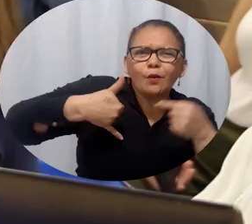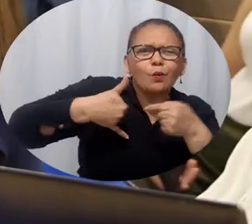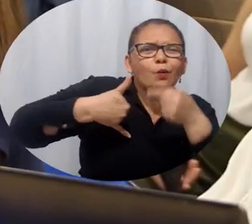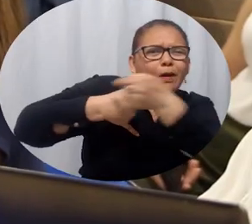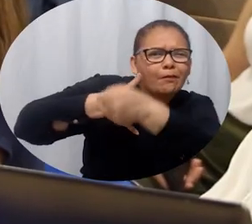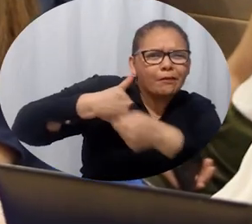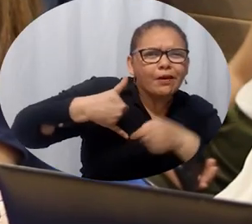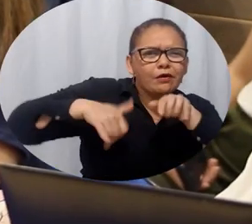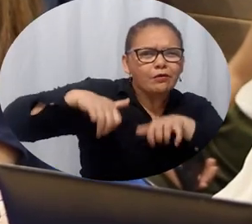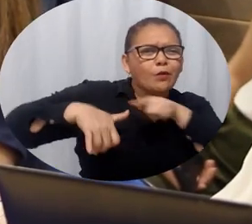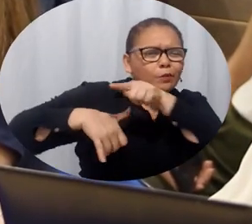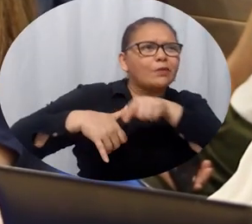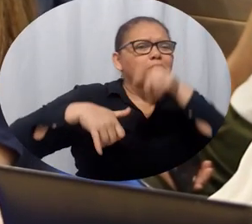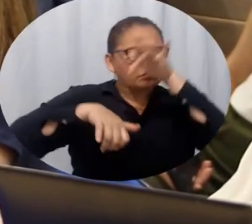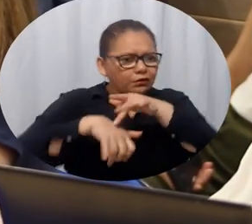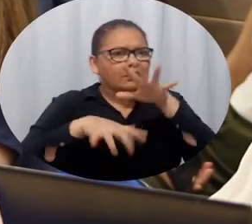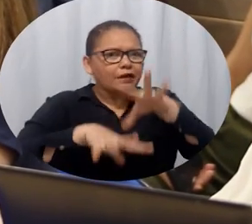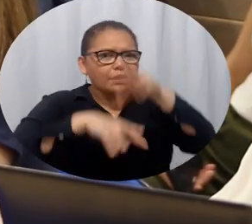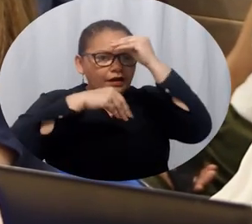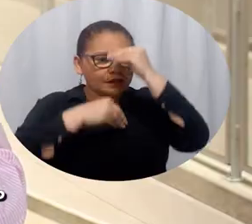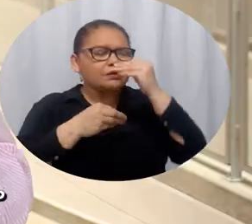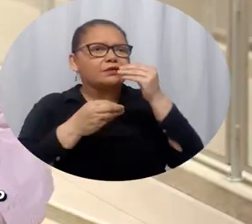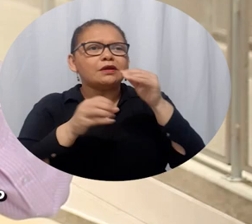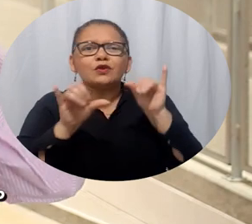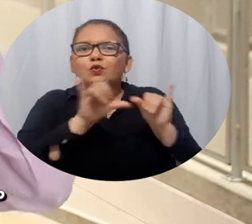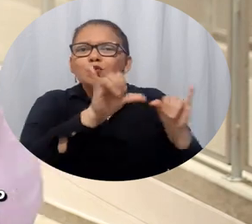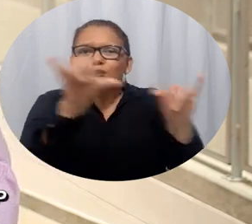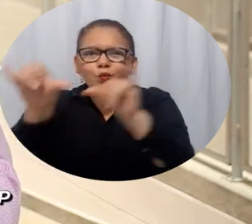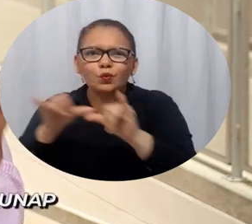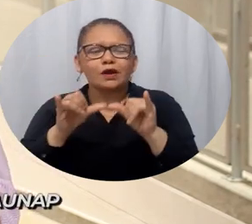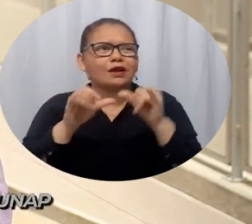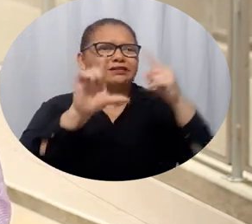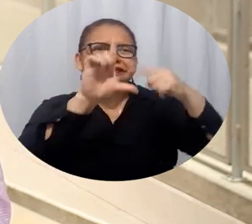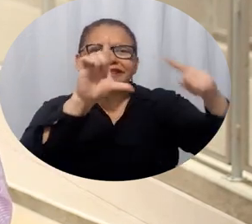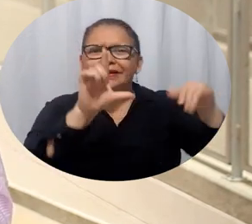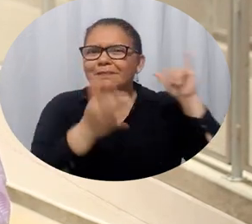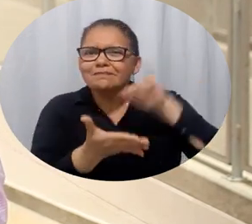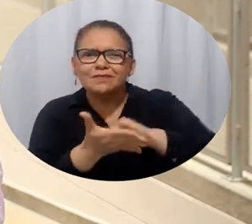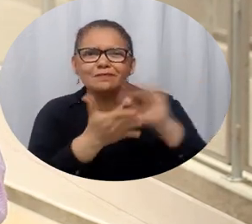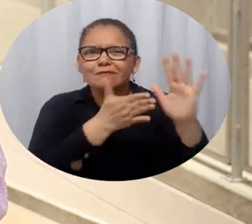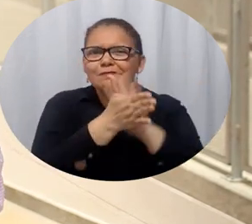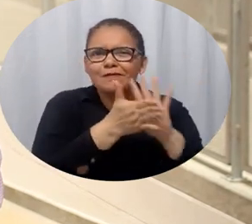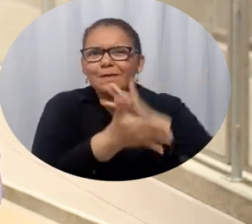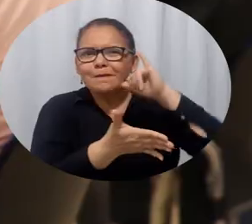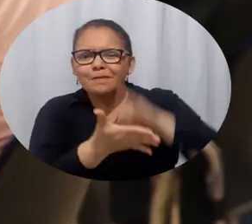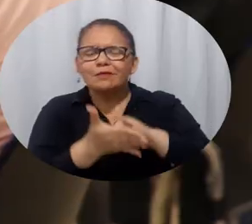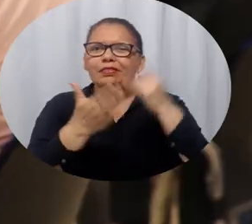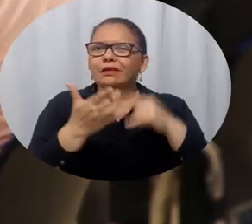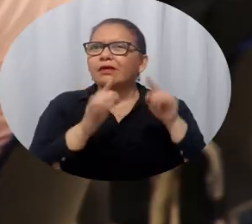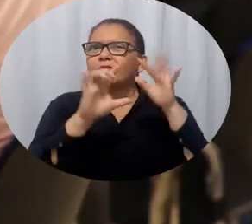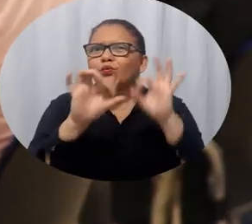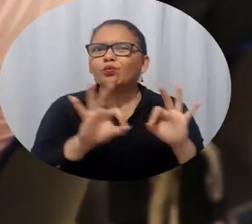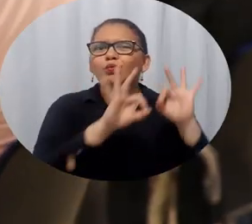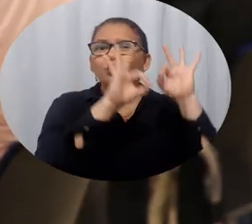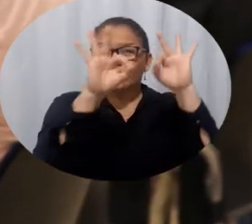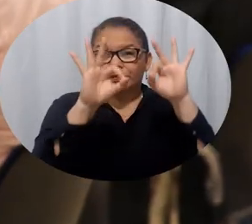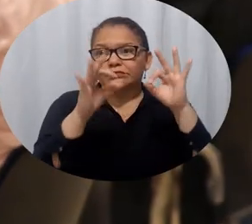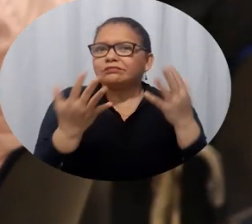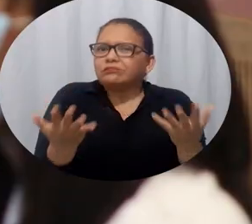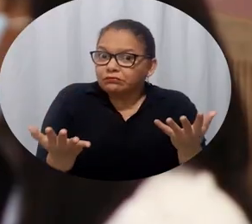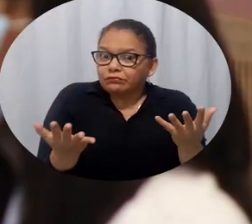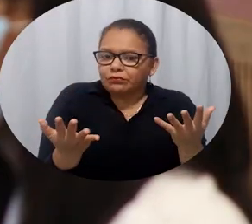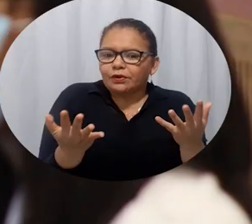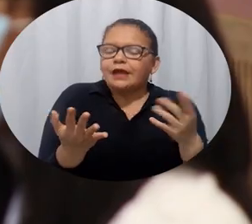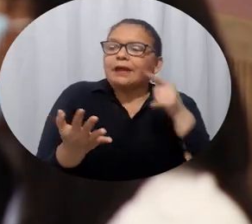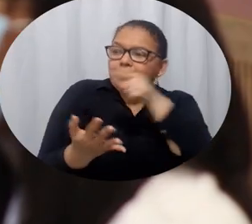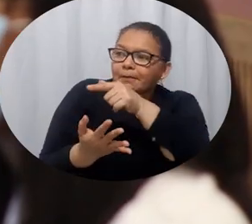mismo lenguaje de estadística y de calidad de estadística, porque eso nos va ayudar a que